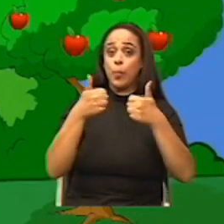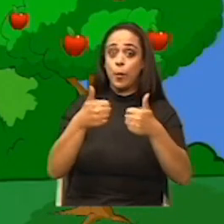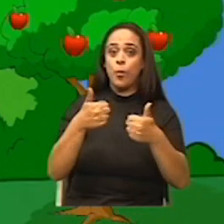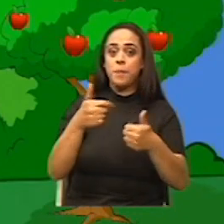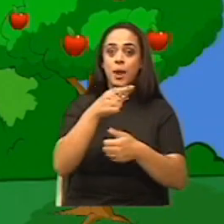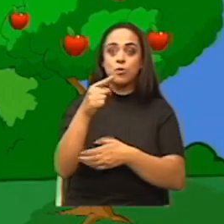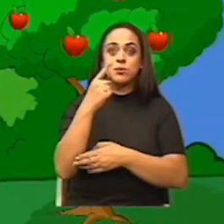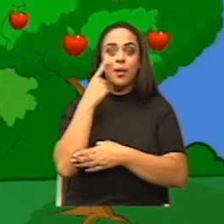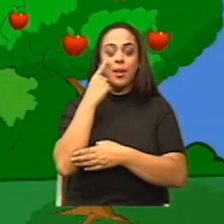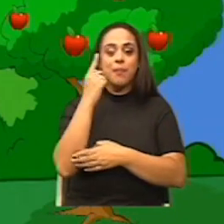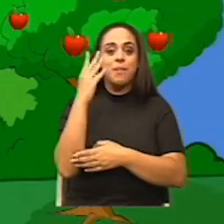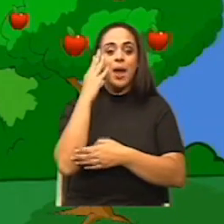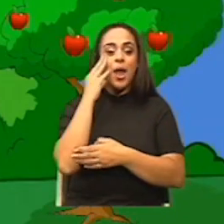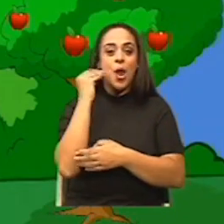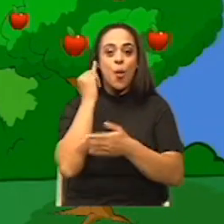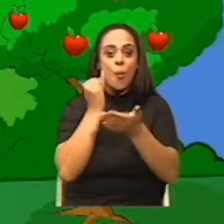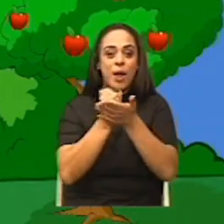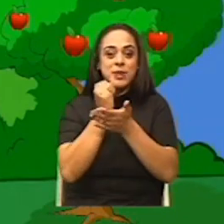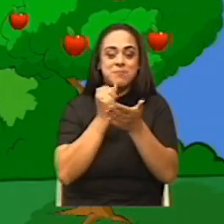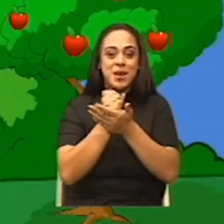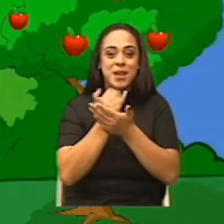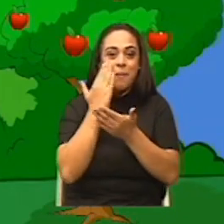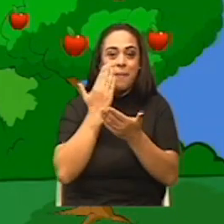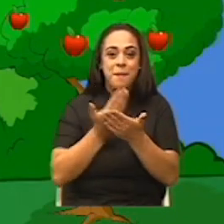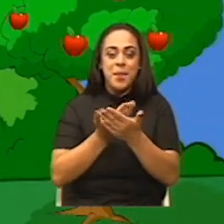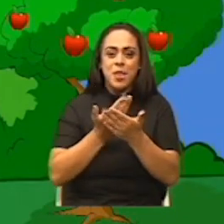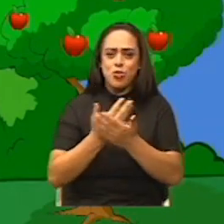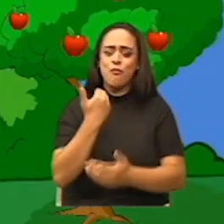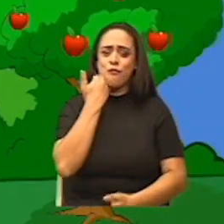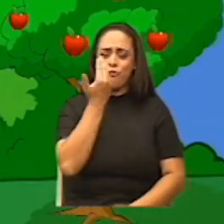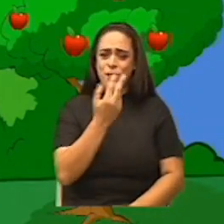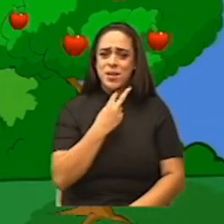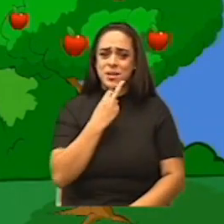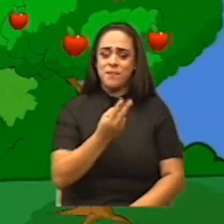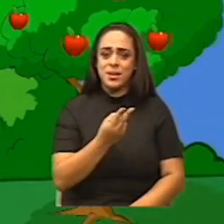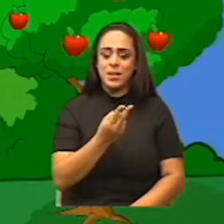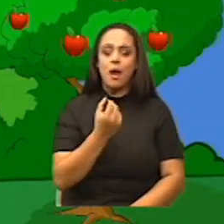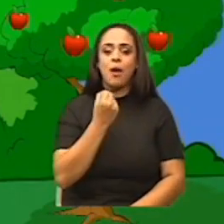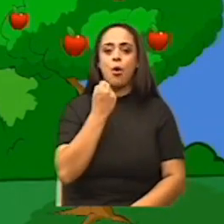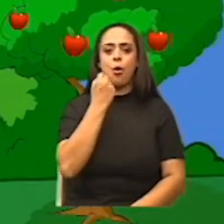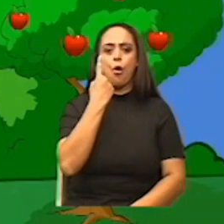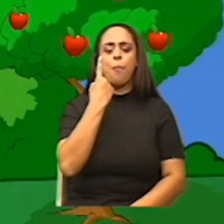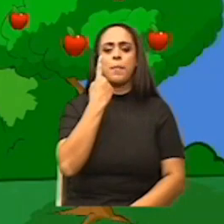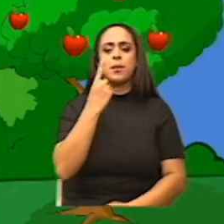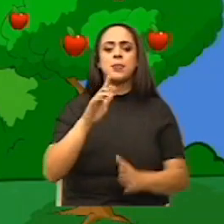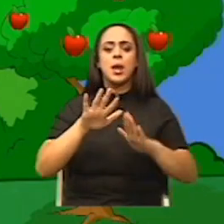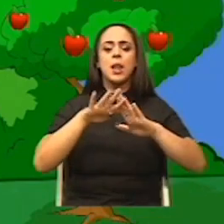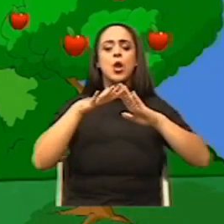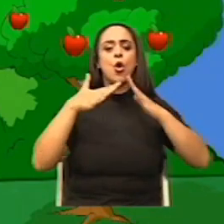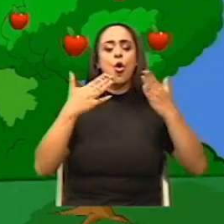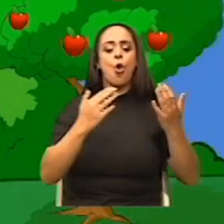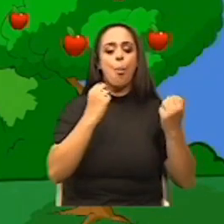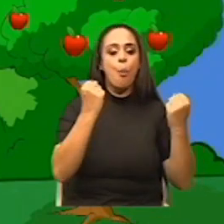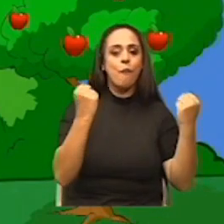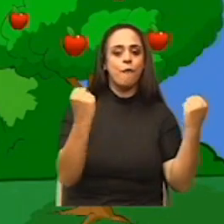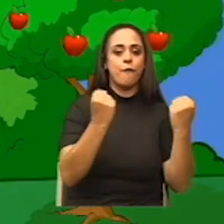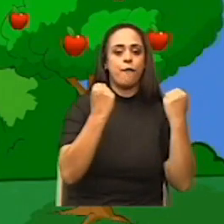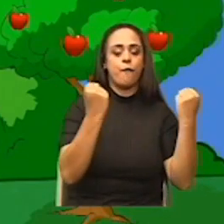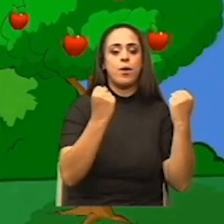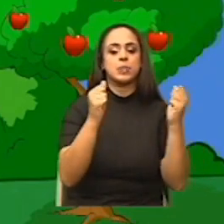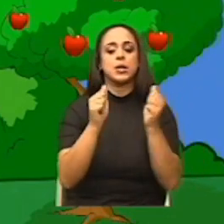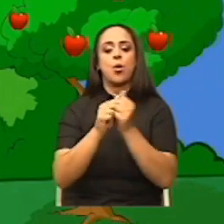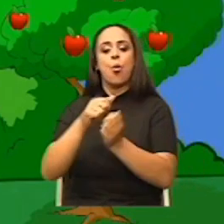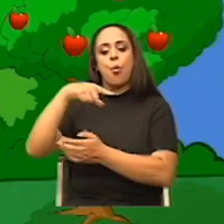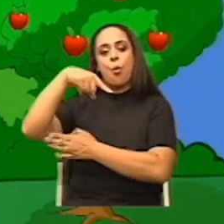experimento? ¿Vieron qué fácil realizar un experimento y comprender cómo influyen las fuerzas? En ese caso, en el